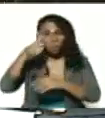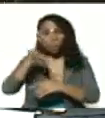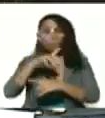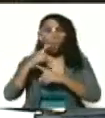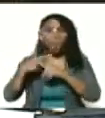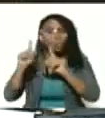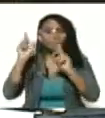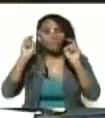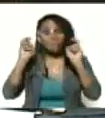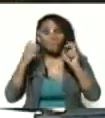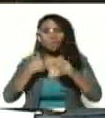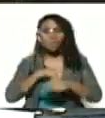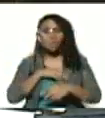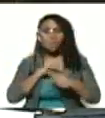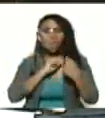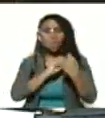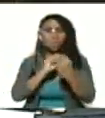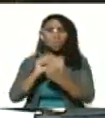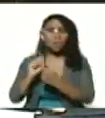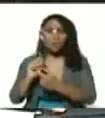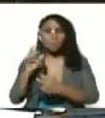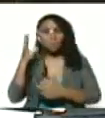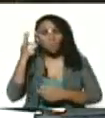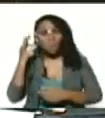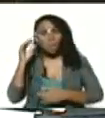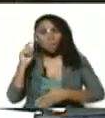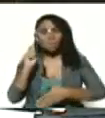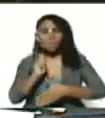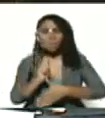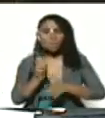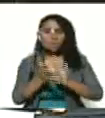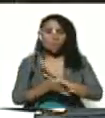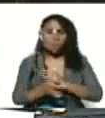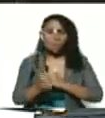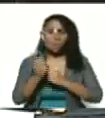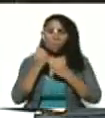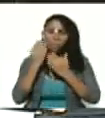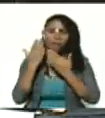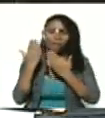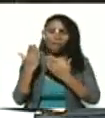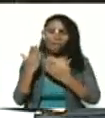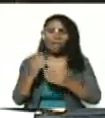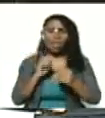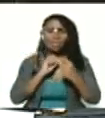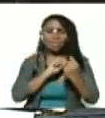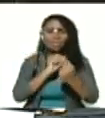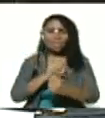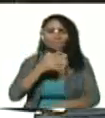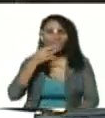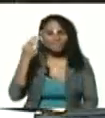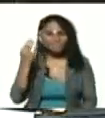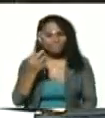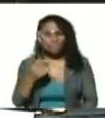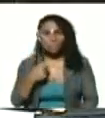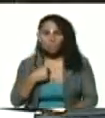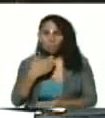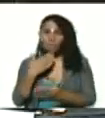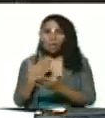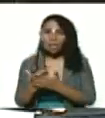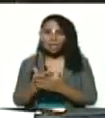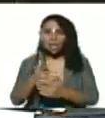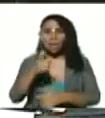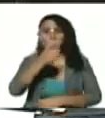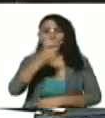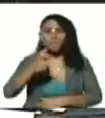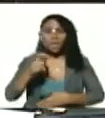que hablamos con Patricia Villegas buena entrevista vale de verdad le agradezco a la gente de